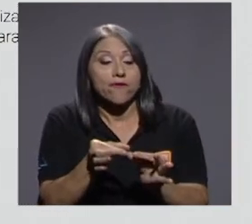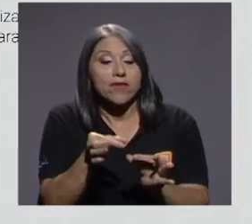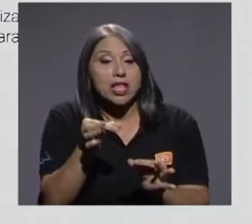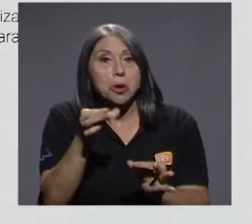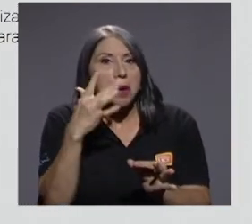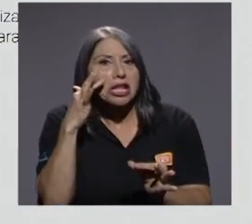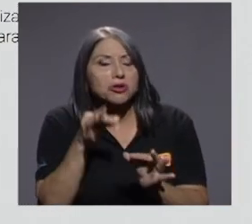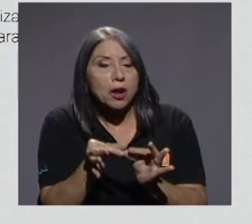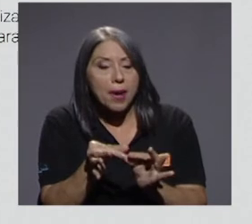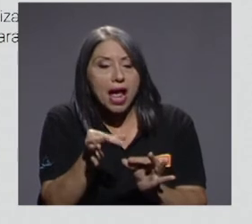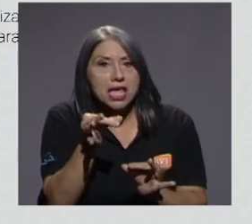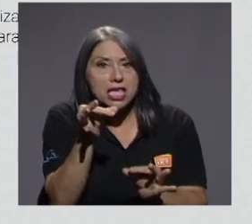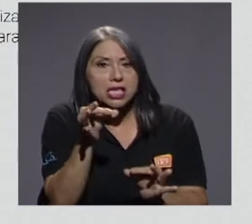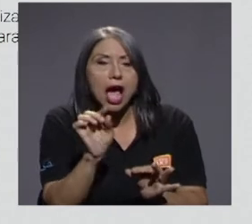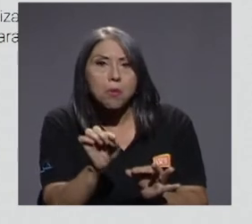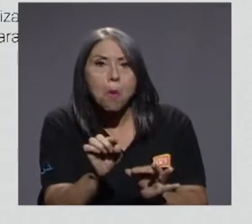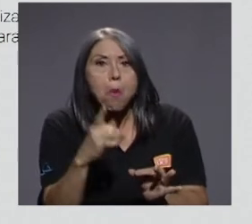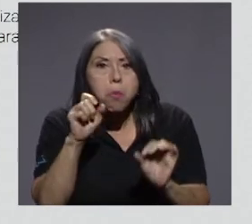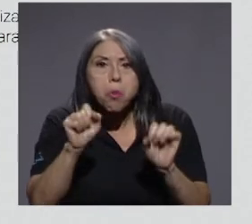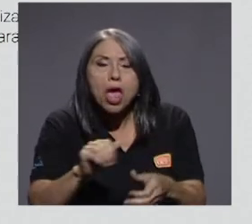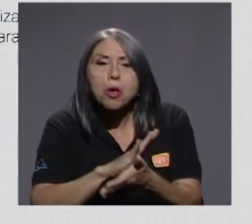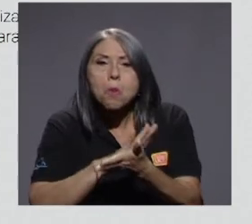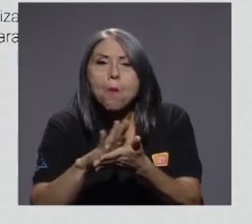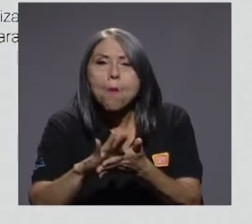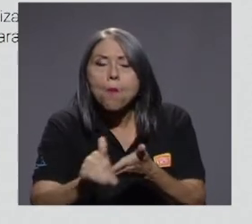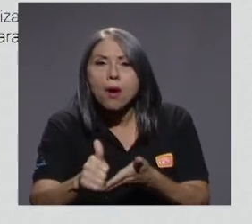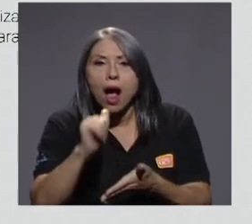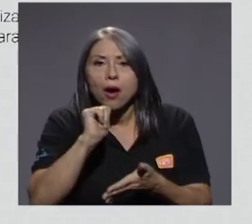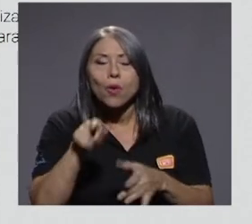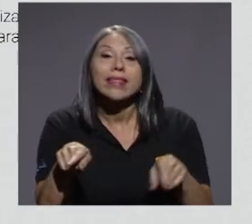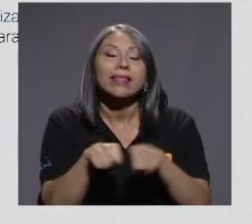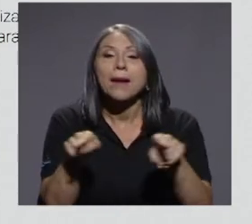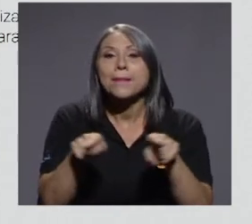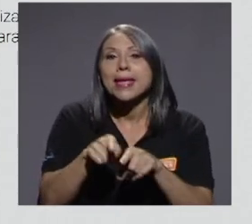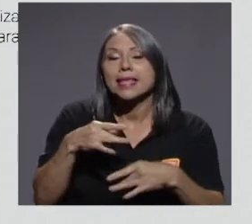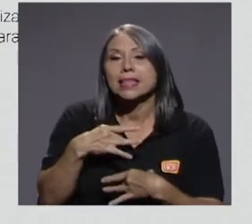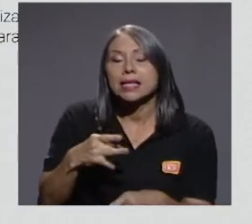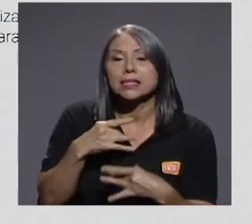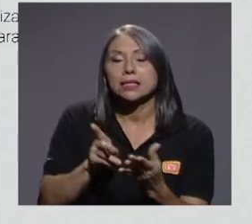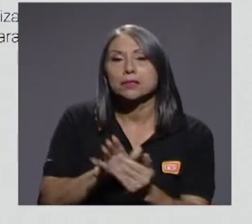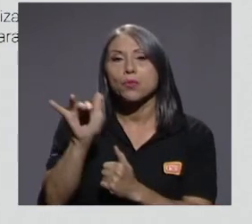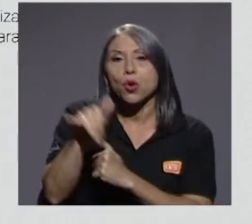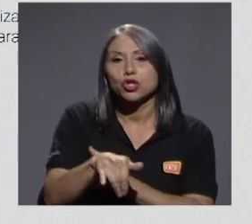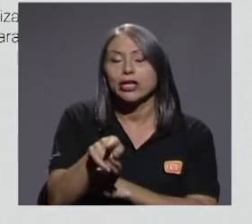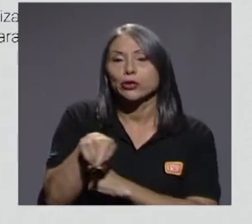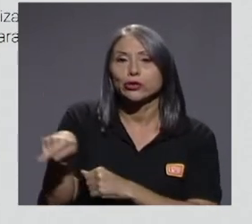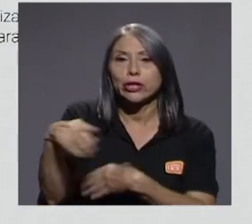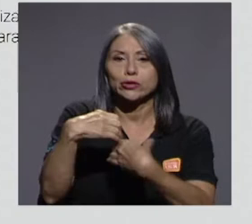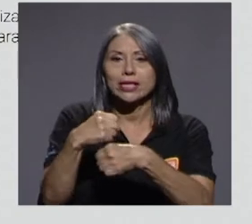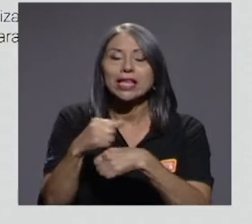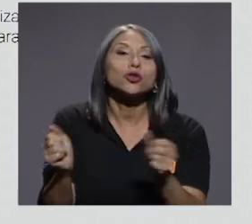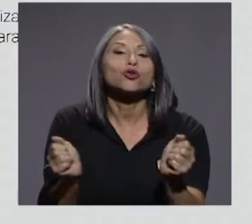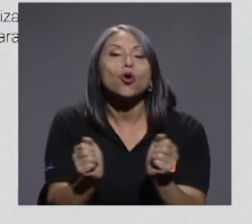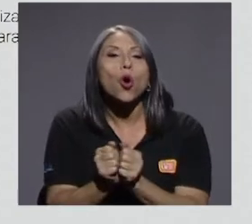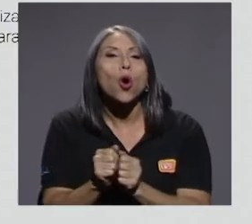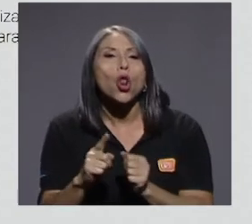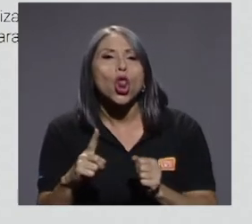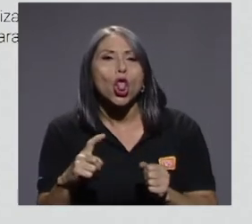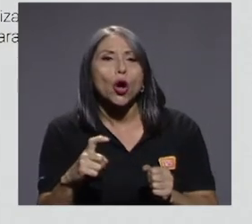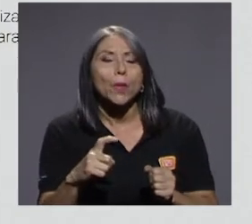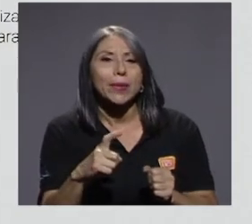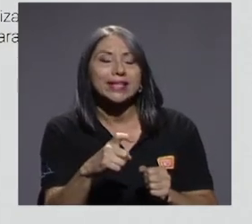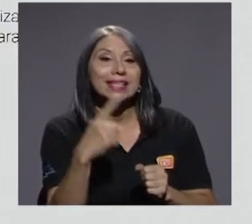potabilizar el agua. Hay otros proyectos muy interesantes que ellos están desarrollando, que es con lombrices para